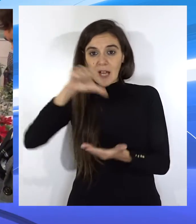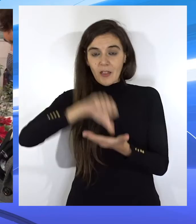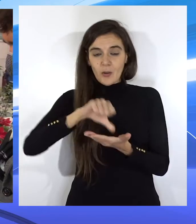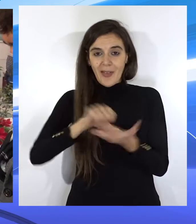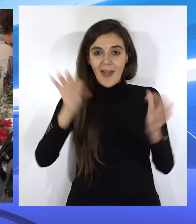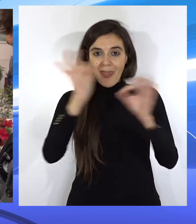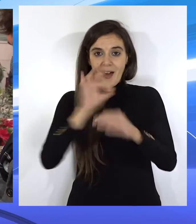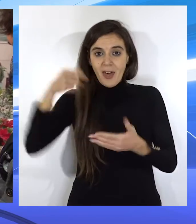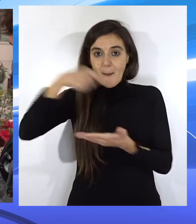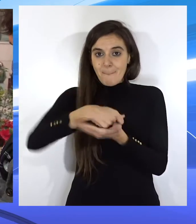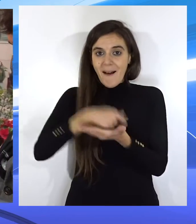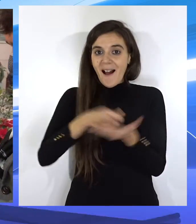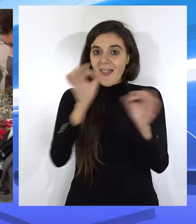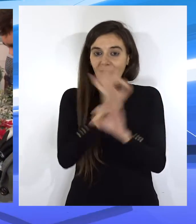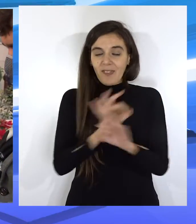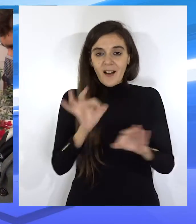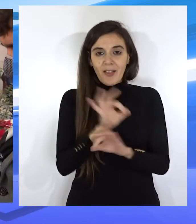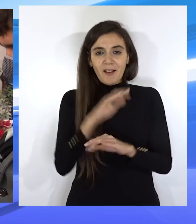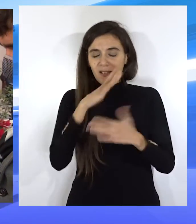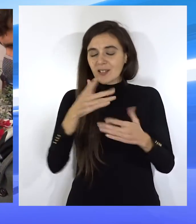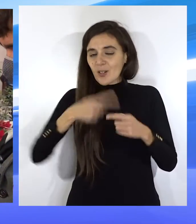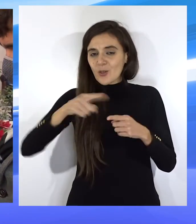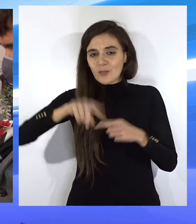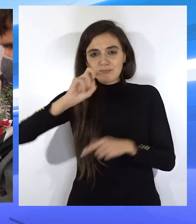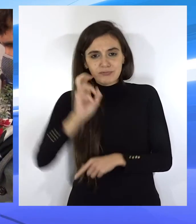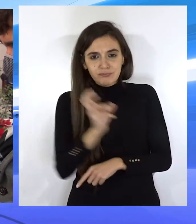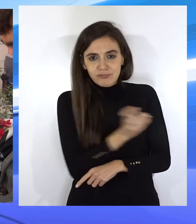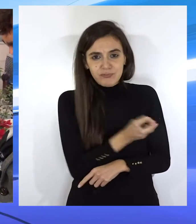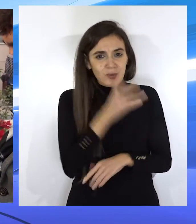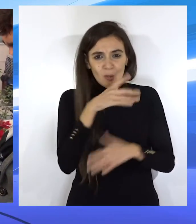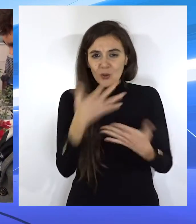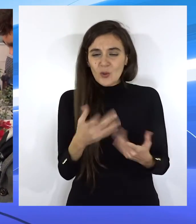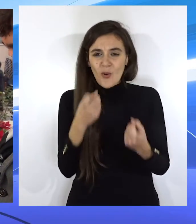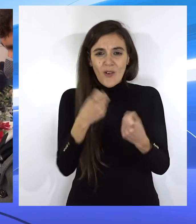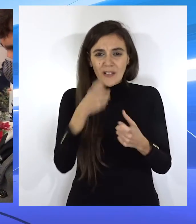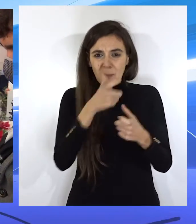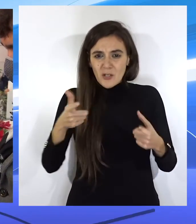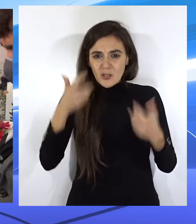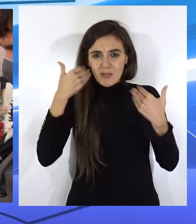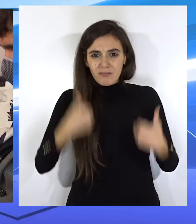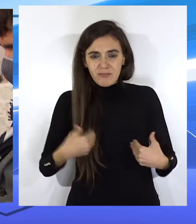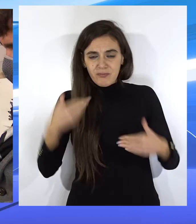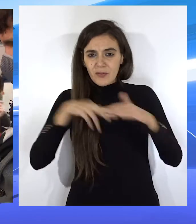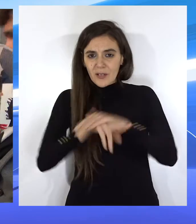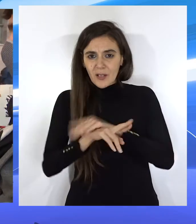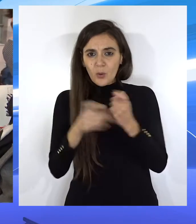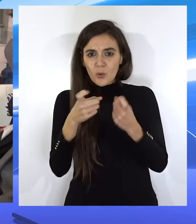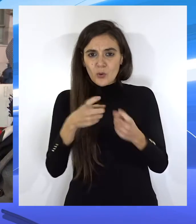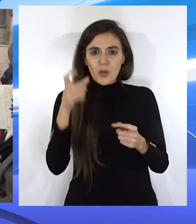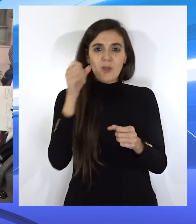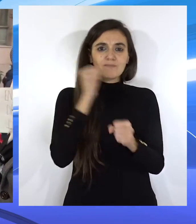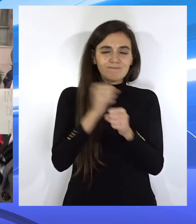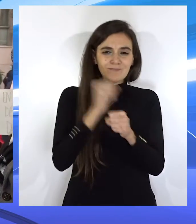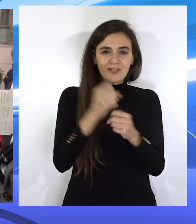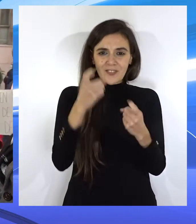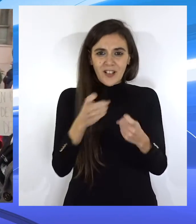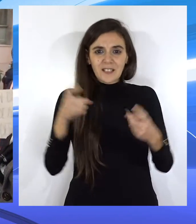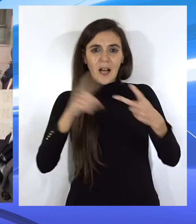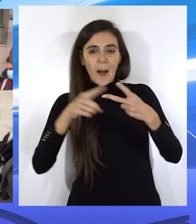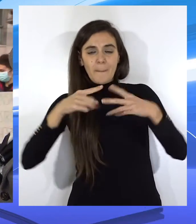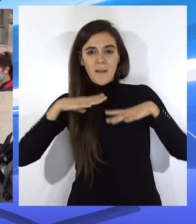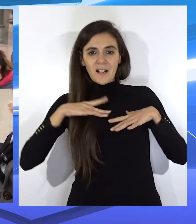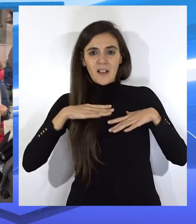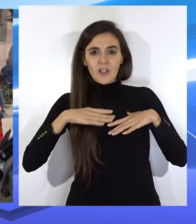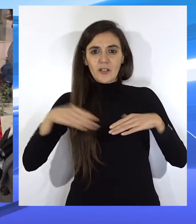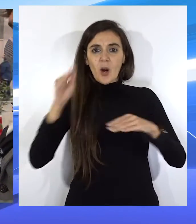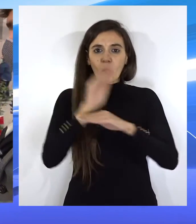de la ciudad... ...y pues muchas cosas más, estamos falta de personal... ...estamos que no nos cubren